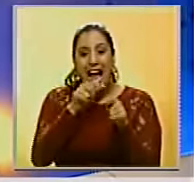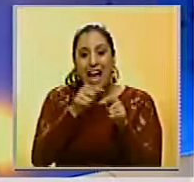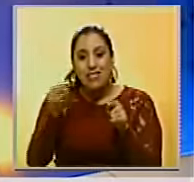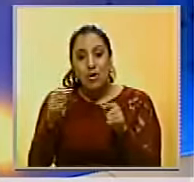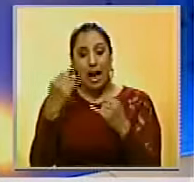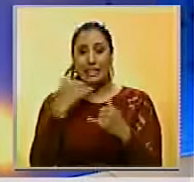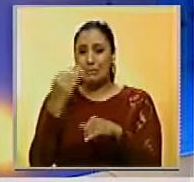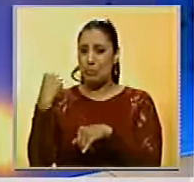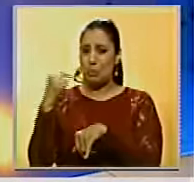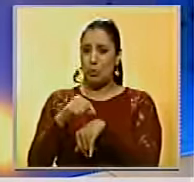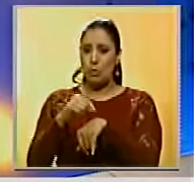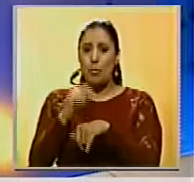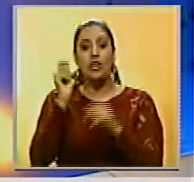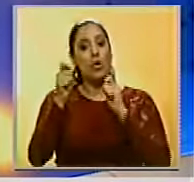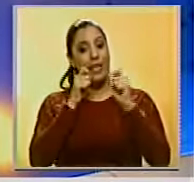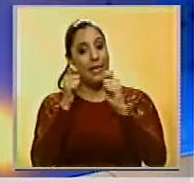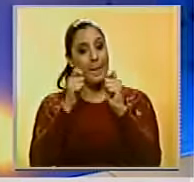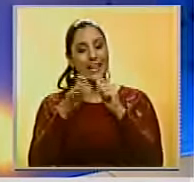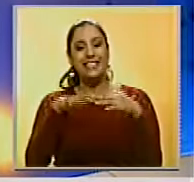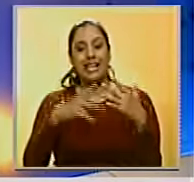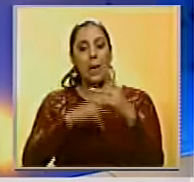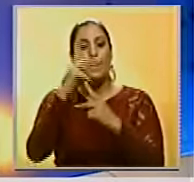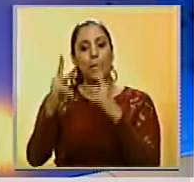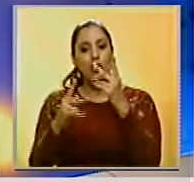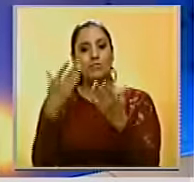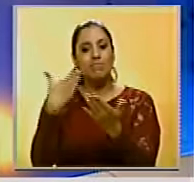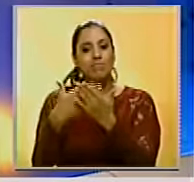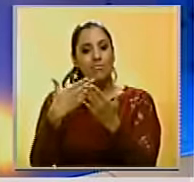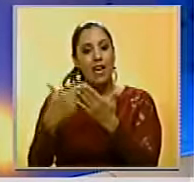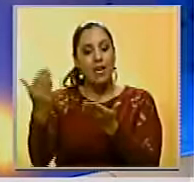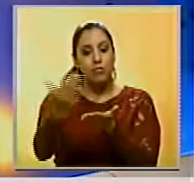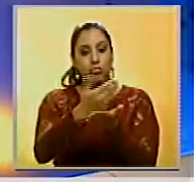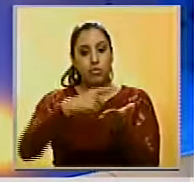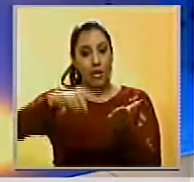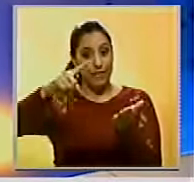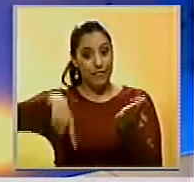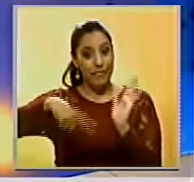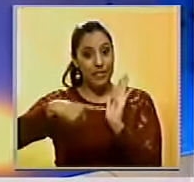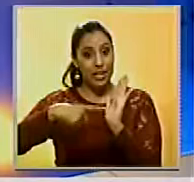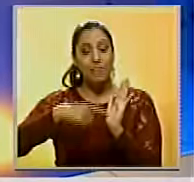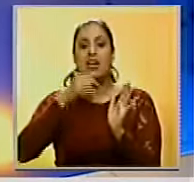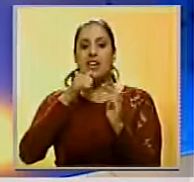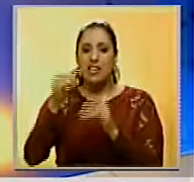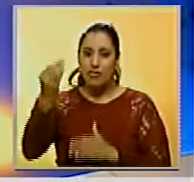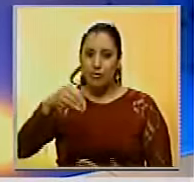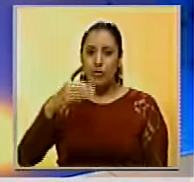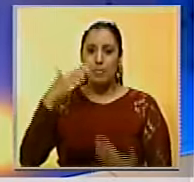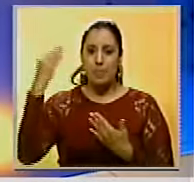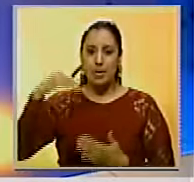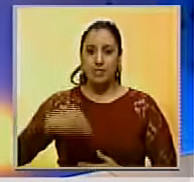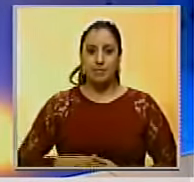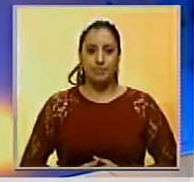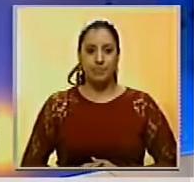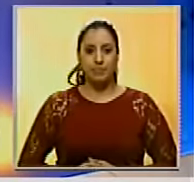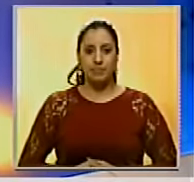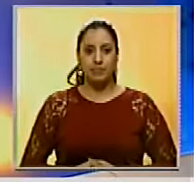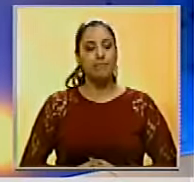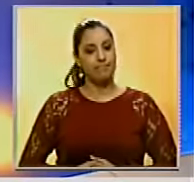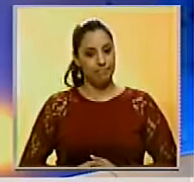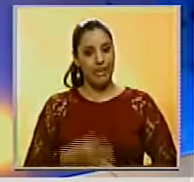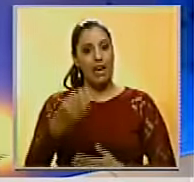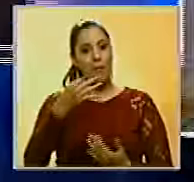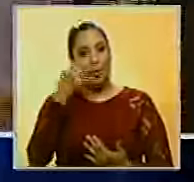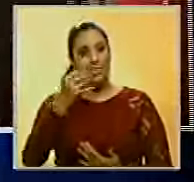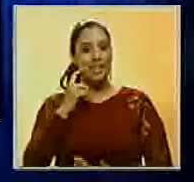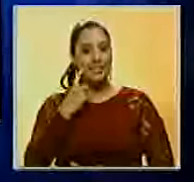pocos momentos ofreció detalles sobre el proceso de recolección y verificación de las rúbricas. Santiago Gutiérrez, se nos amplía la información. Adelante,